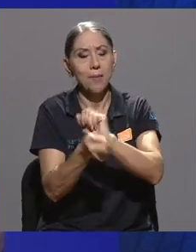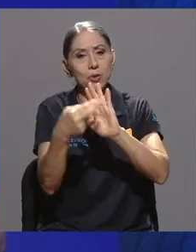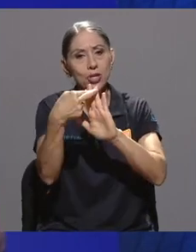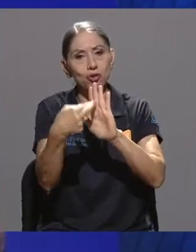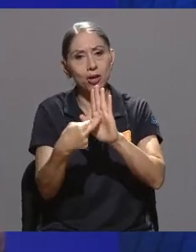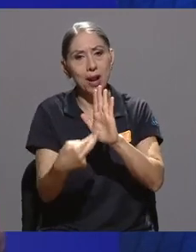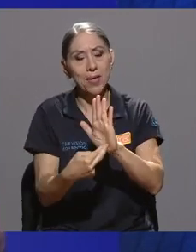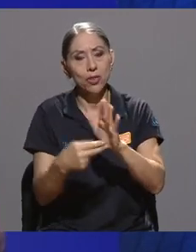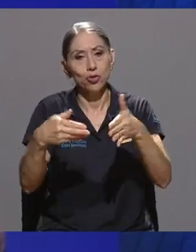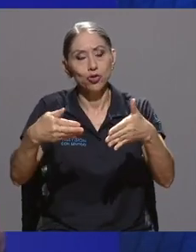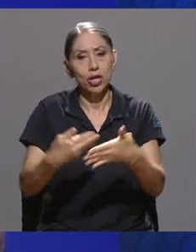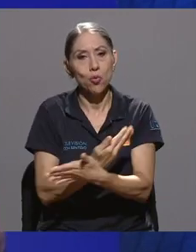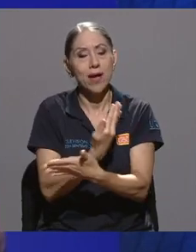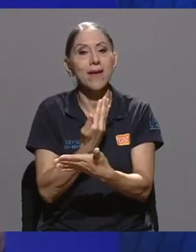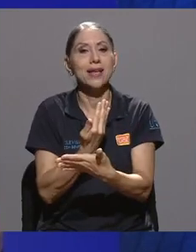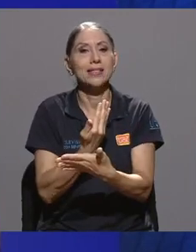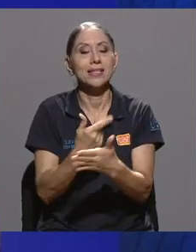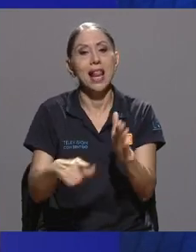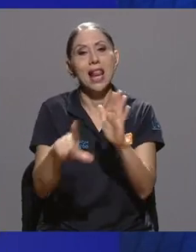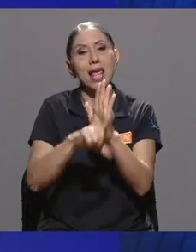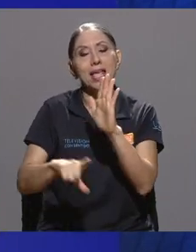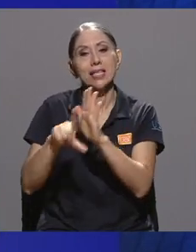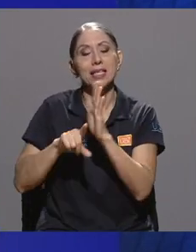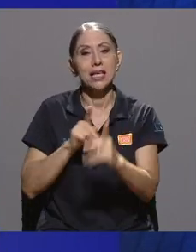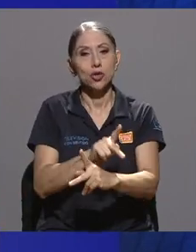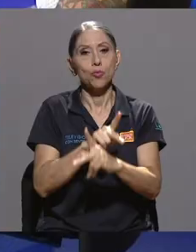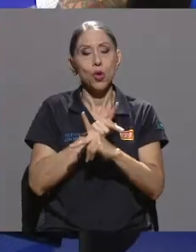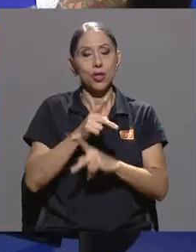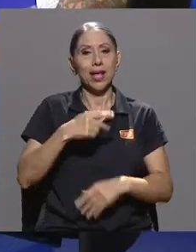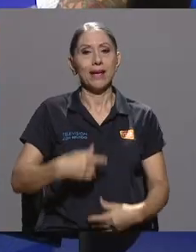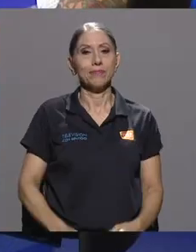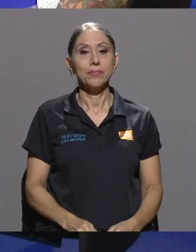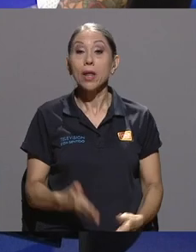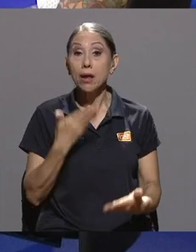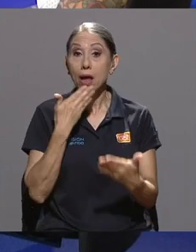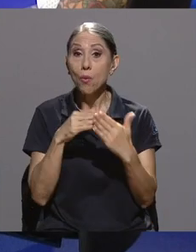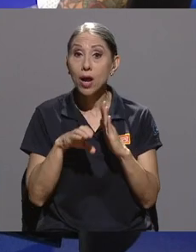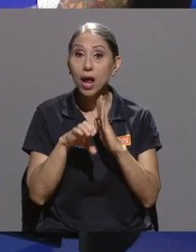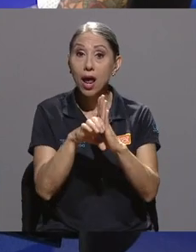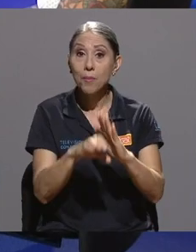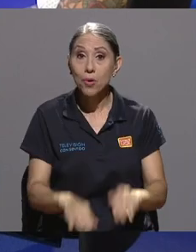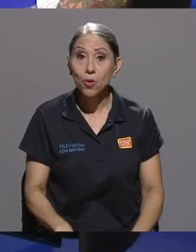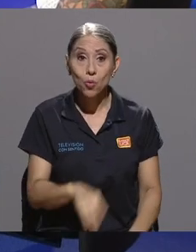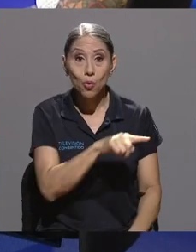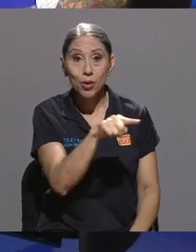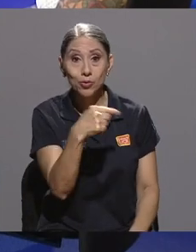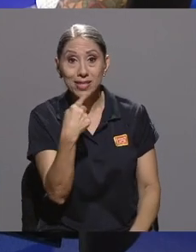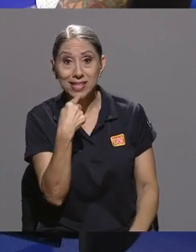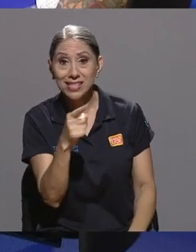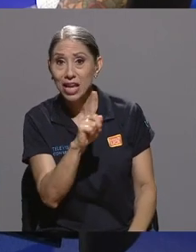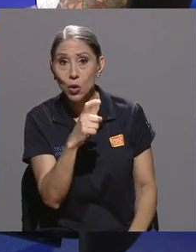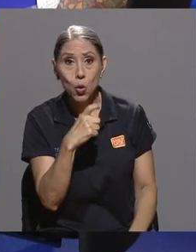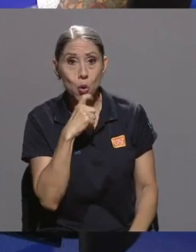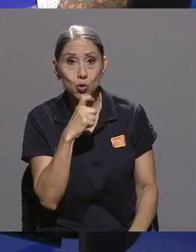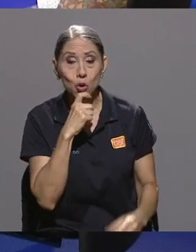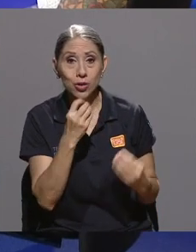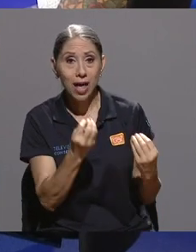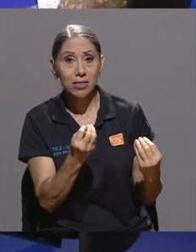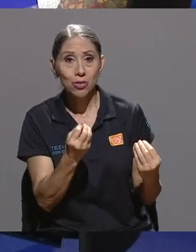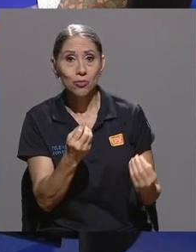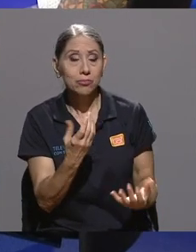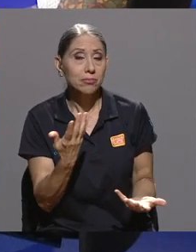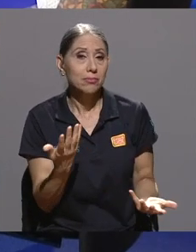y nuevas leyes que nos protejan. Qué buen ejemplo es ese, cuando decís que no costó tanto, es que nada más